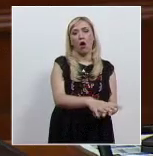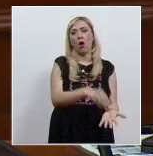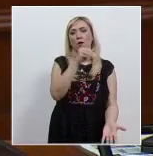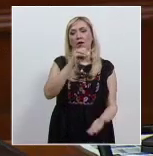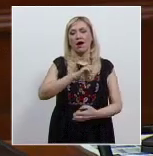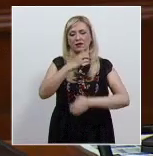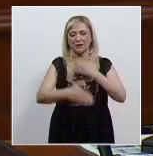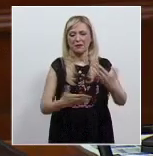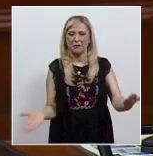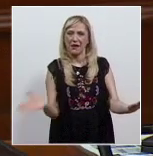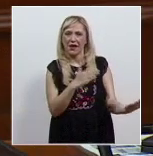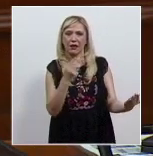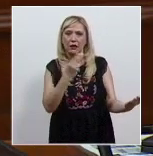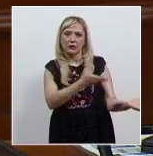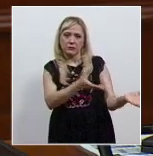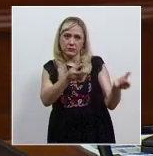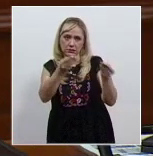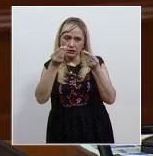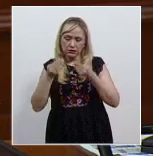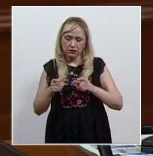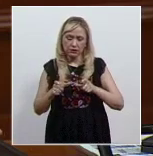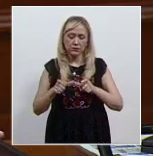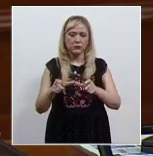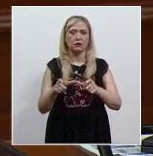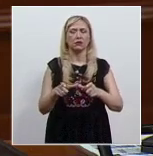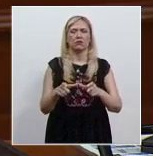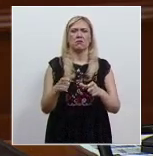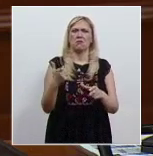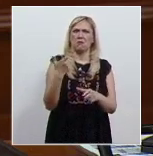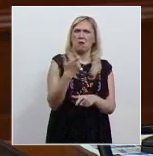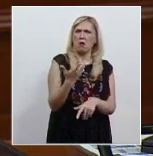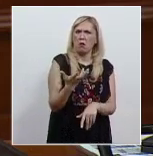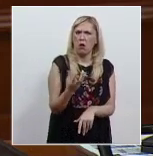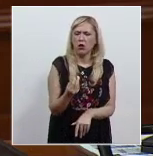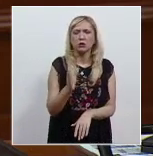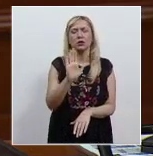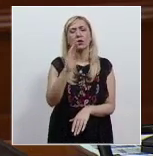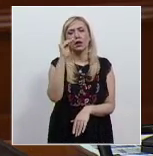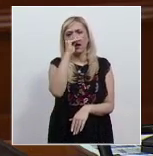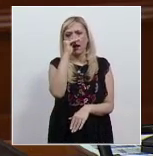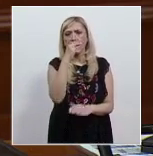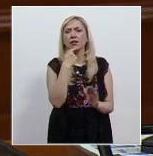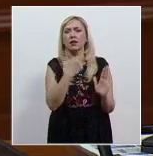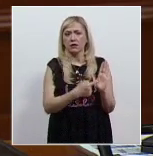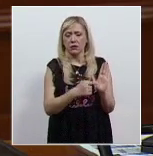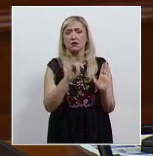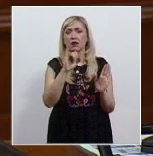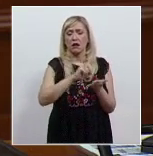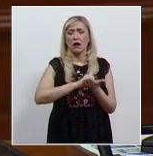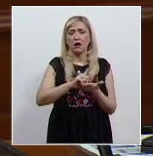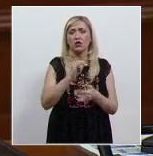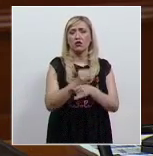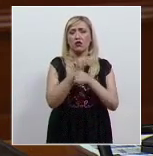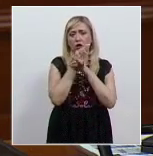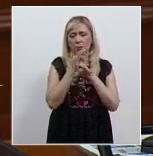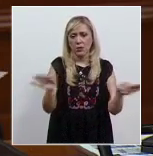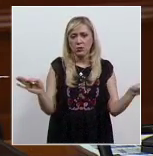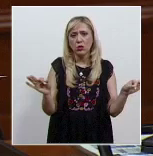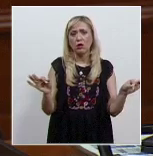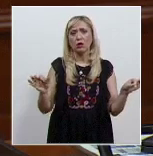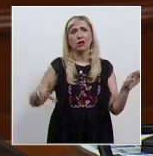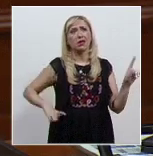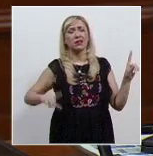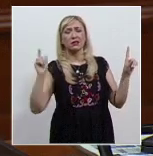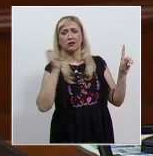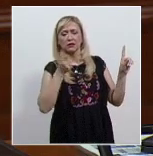Se propone declarar la invalidez porque según era el principio de gratuidad relacionado con el derecho de acceso a la información pública,